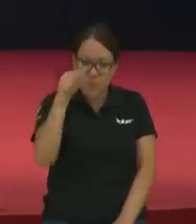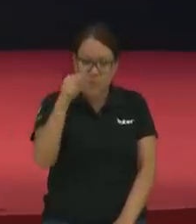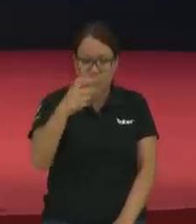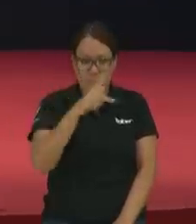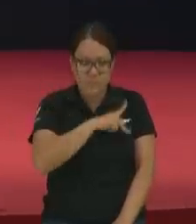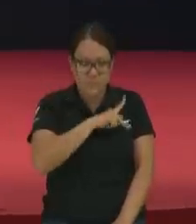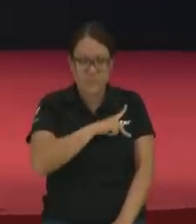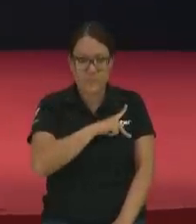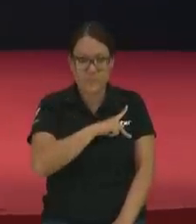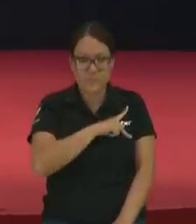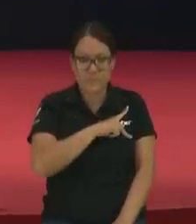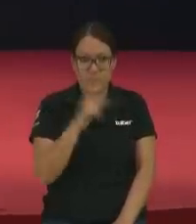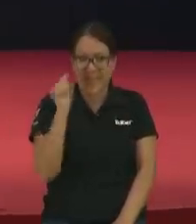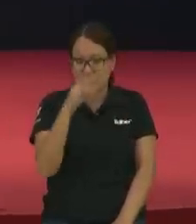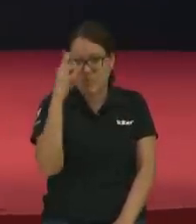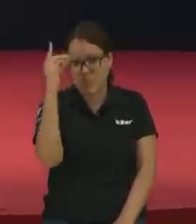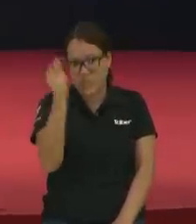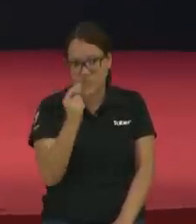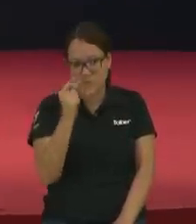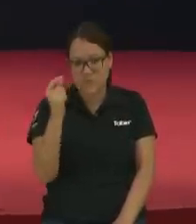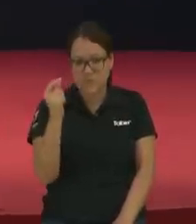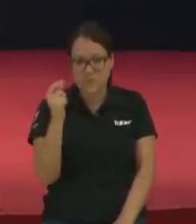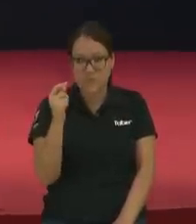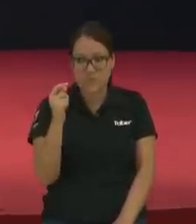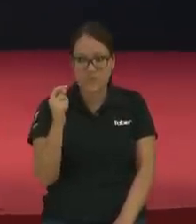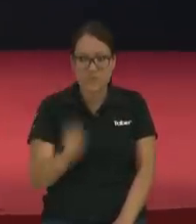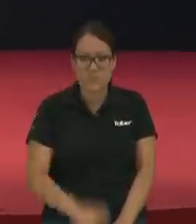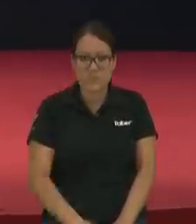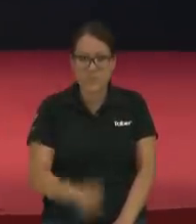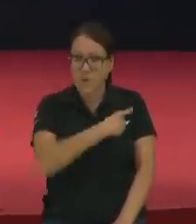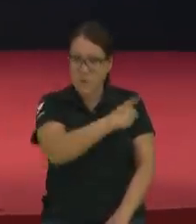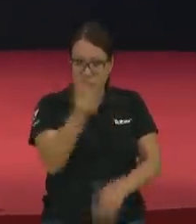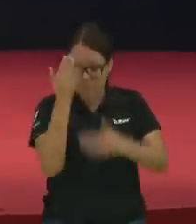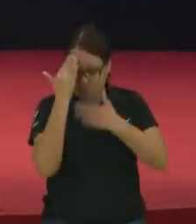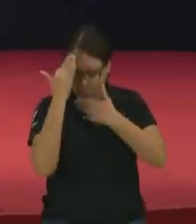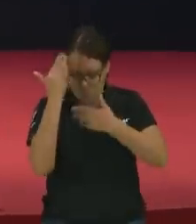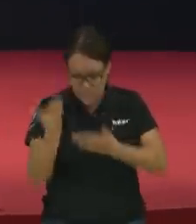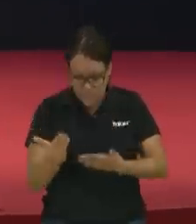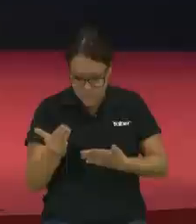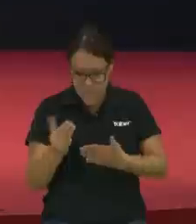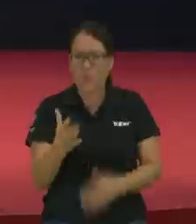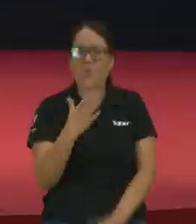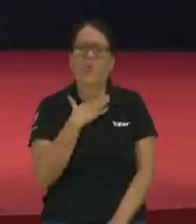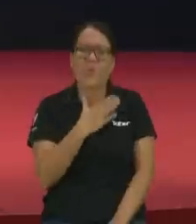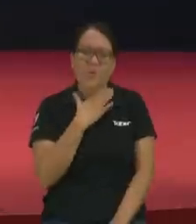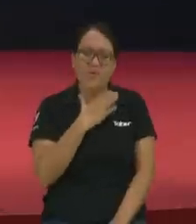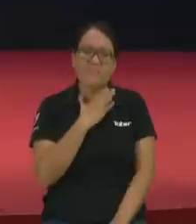Así de fácil, hermanito lindo. Obedecer cuesta.